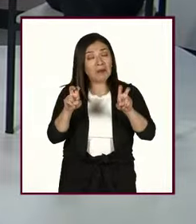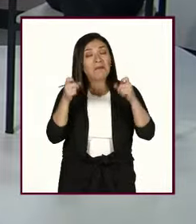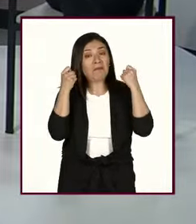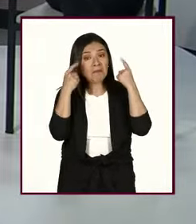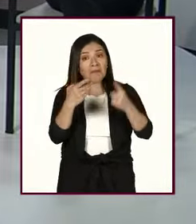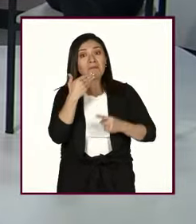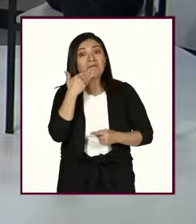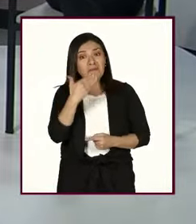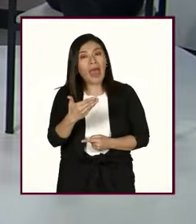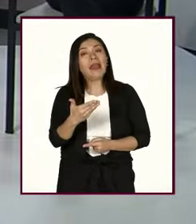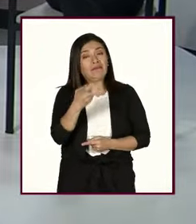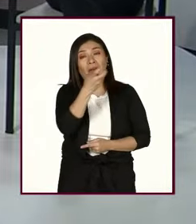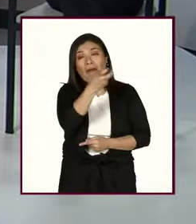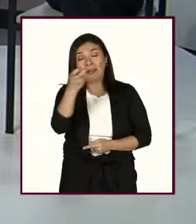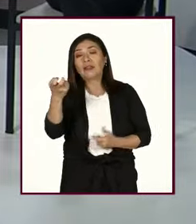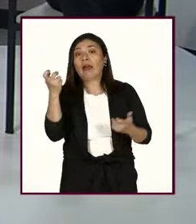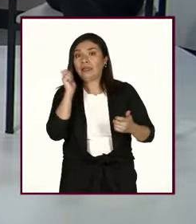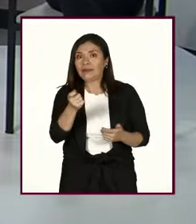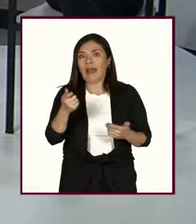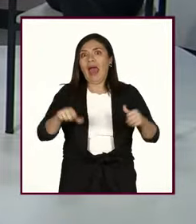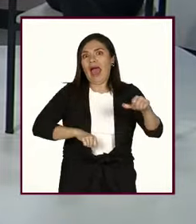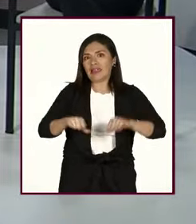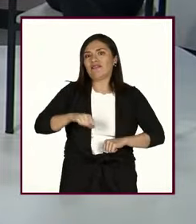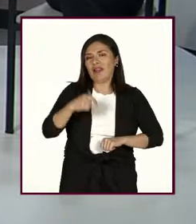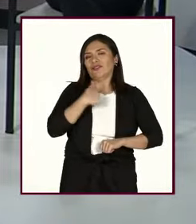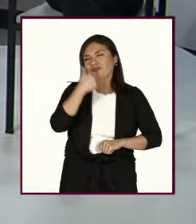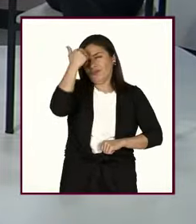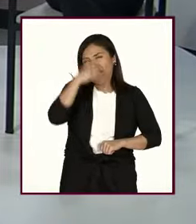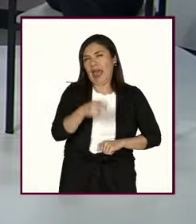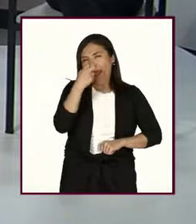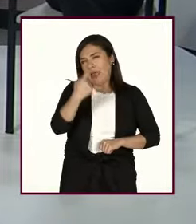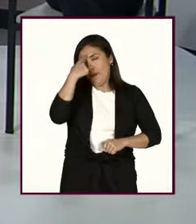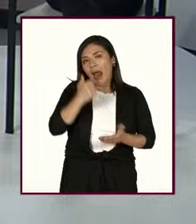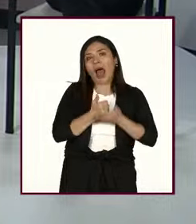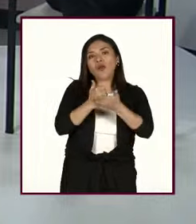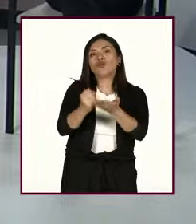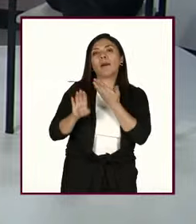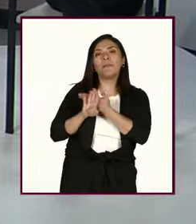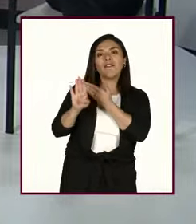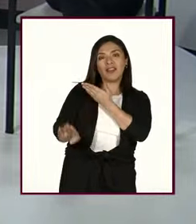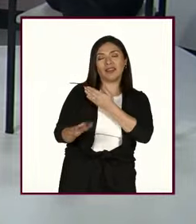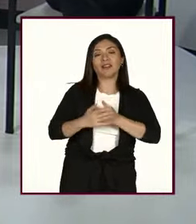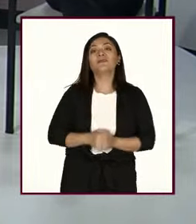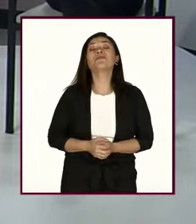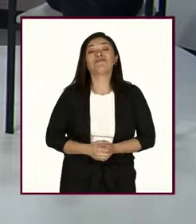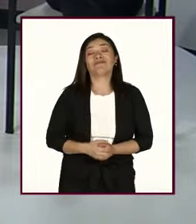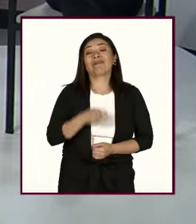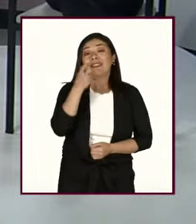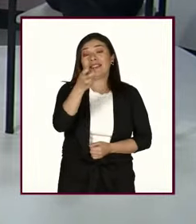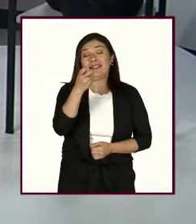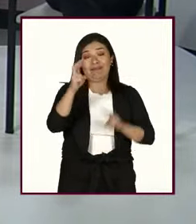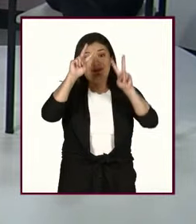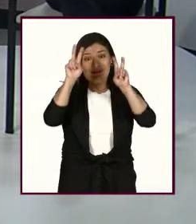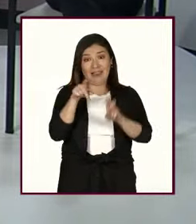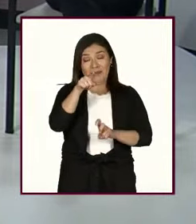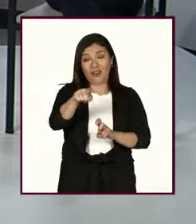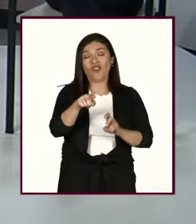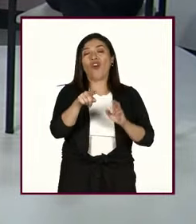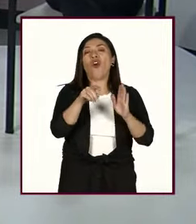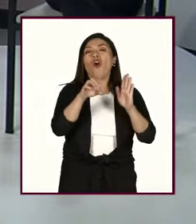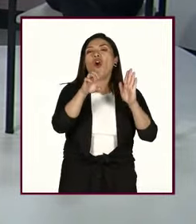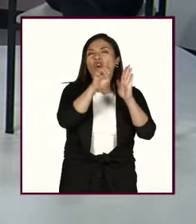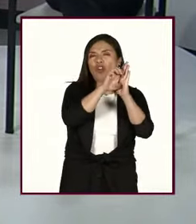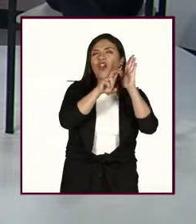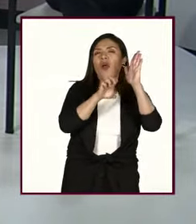Todas son más o menos acciones que tenemos ya contempladas como prevención y justamente entrando en materia este código de